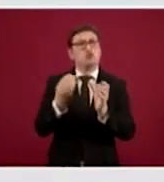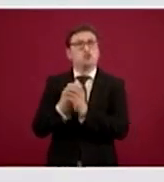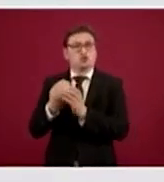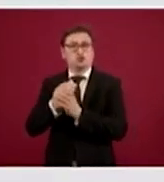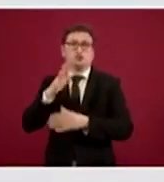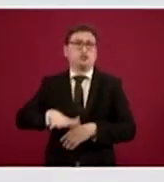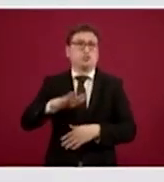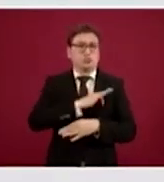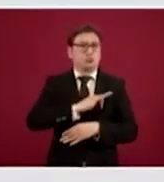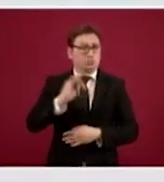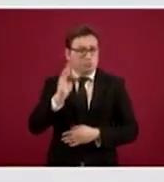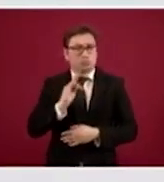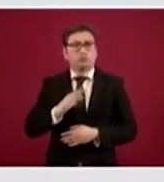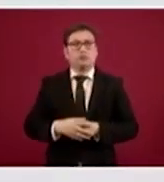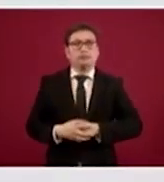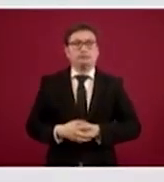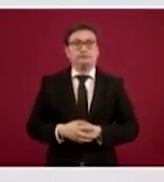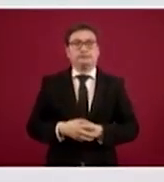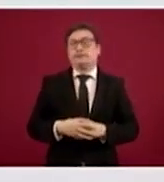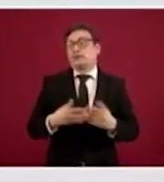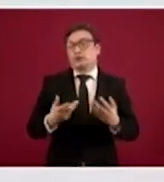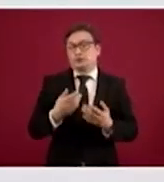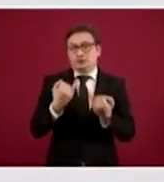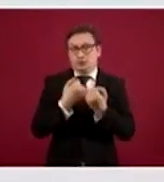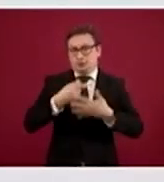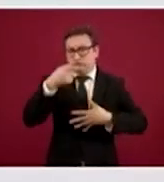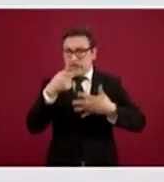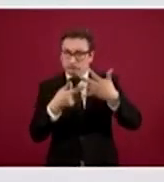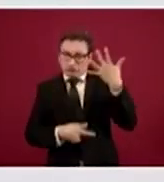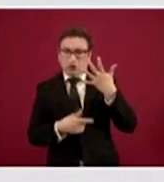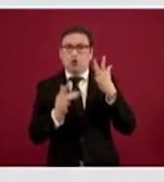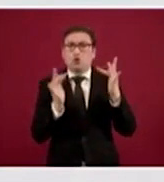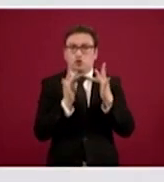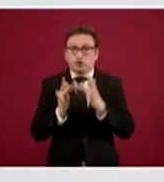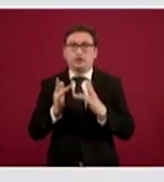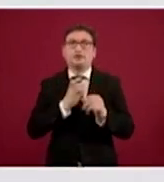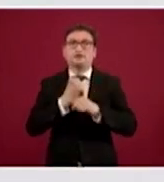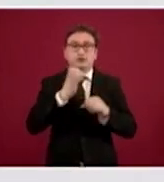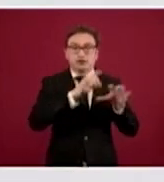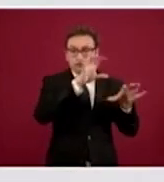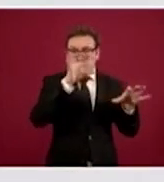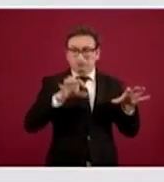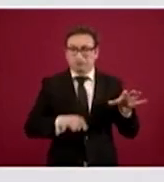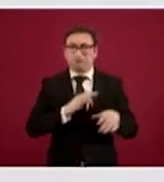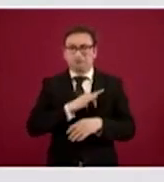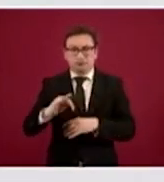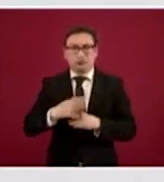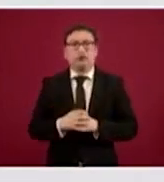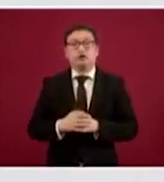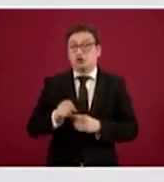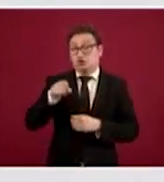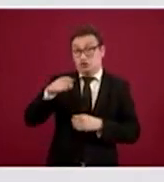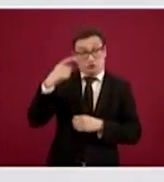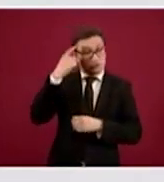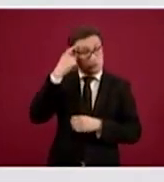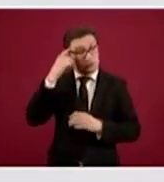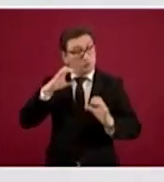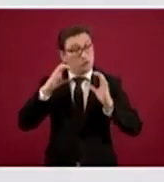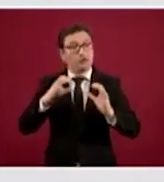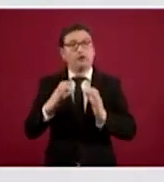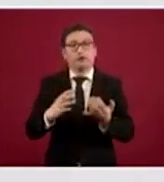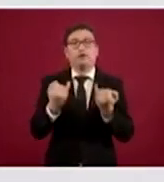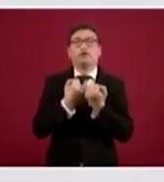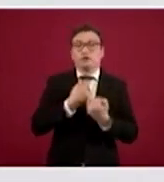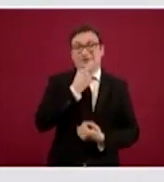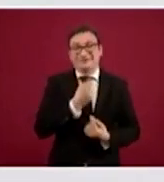para ciudadanía general, un directorio de contacto por estado. Cuida tu salud mental, la sección